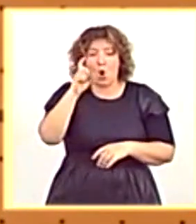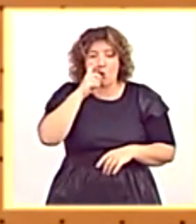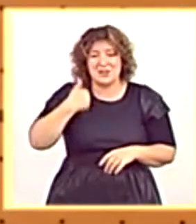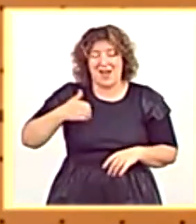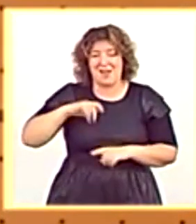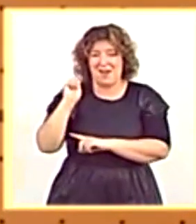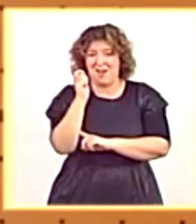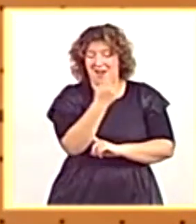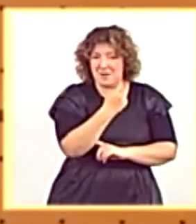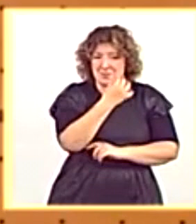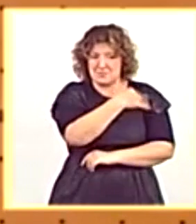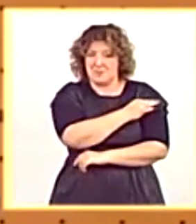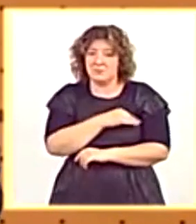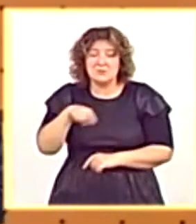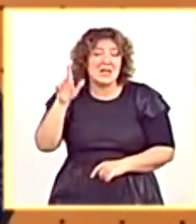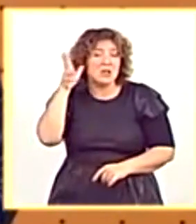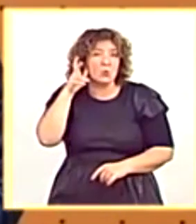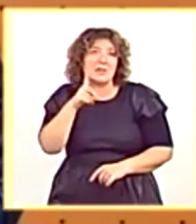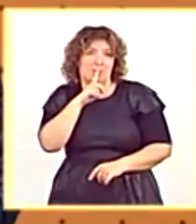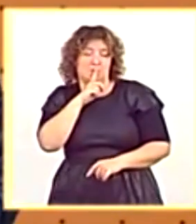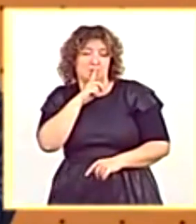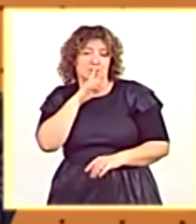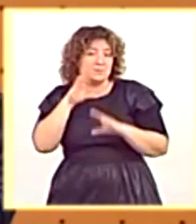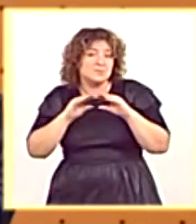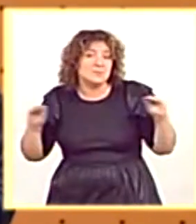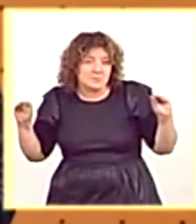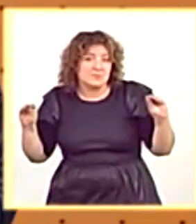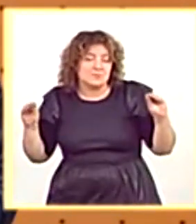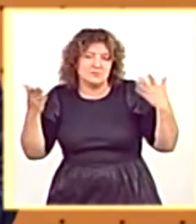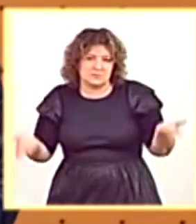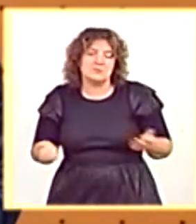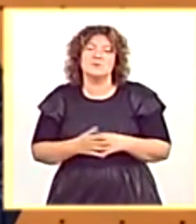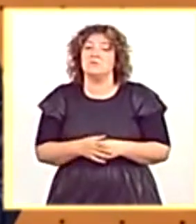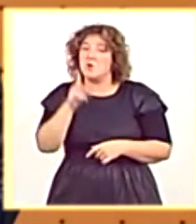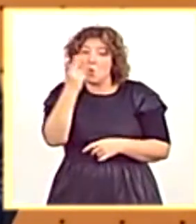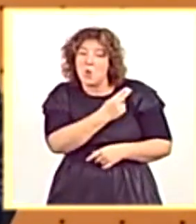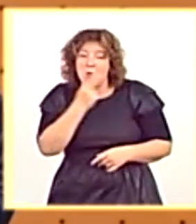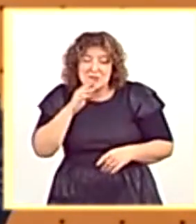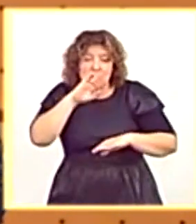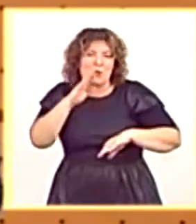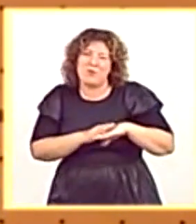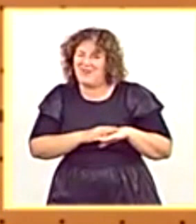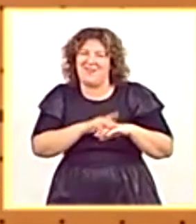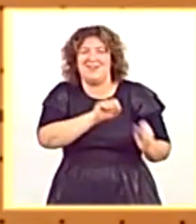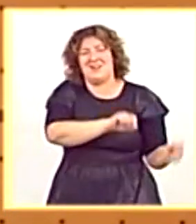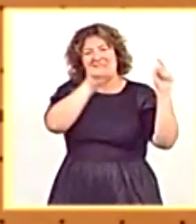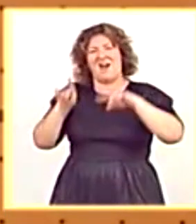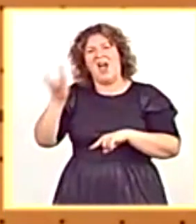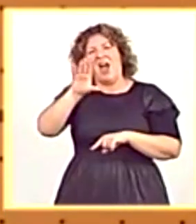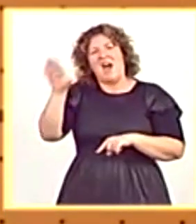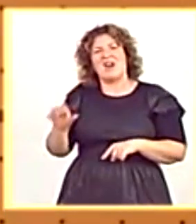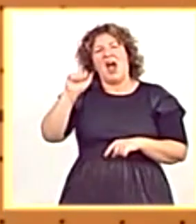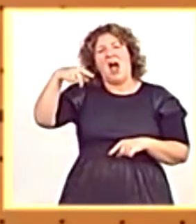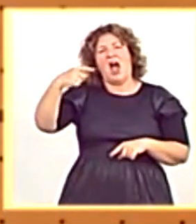Escucha. Es el silencio. Pero lejos de cumplir sus promesas, usted tiene que irse a Angola para que alguien le dé un